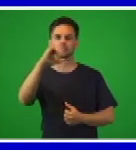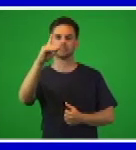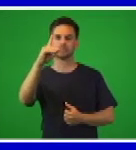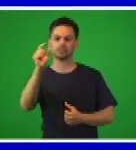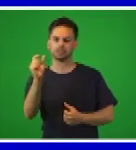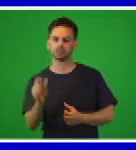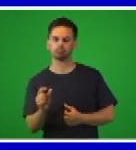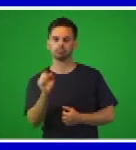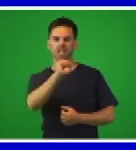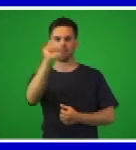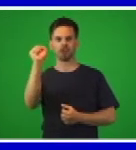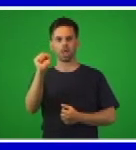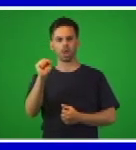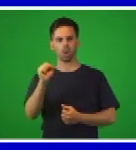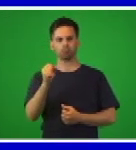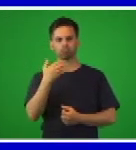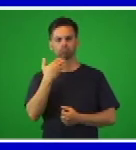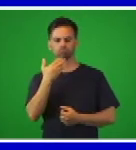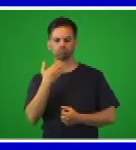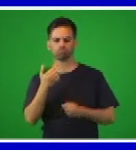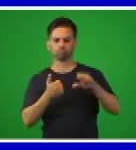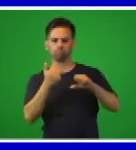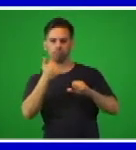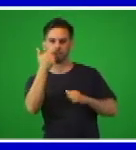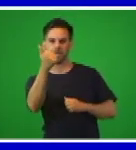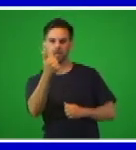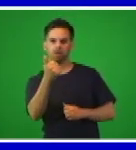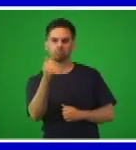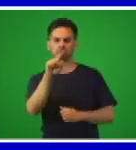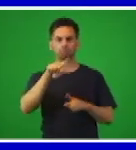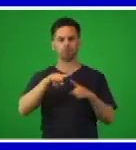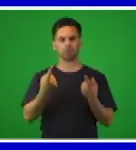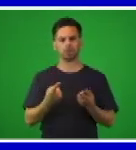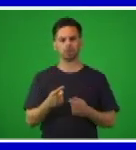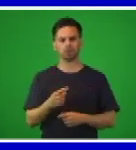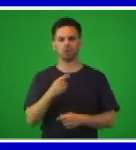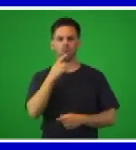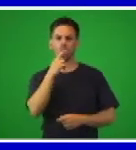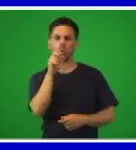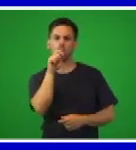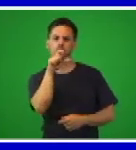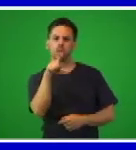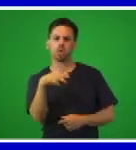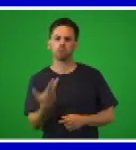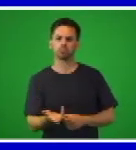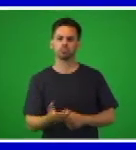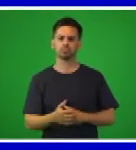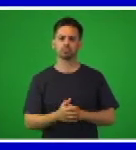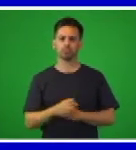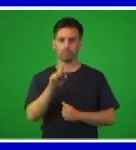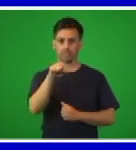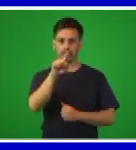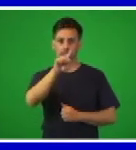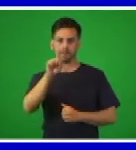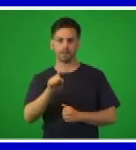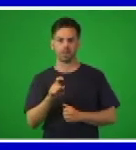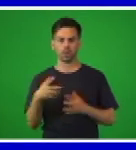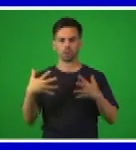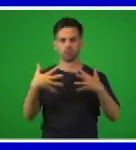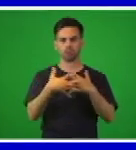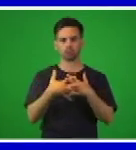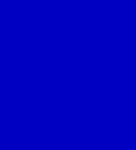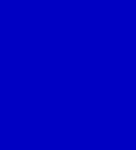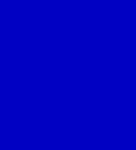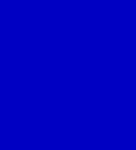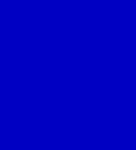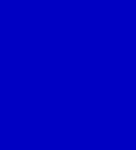qué? ¿Qué opinas? Esos son ejemplos de preguntas que ustedes pueden responder relacionadas con esta lectura del SIC